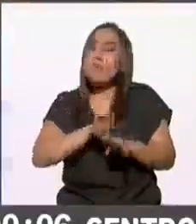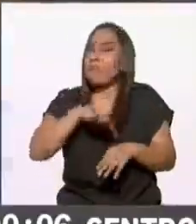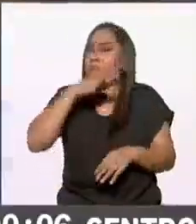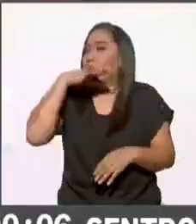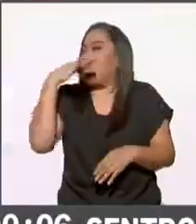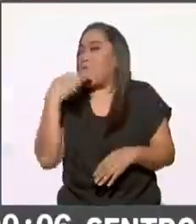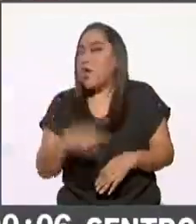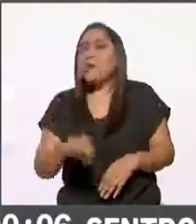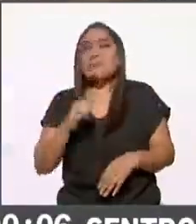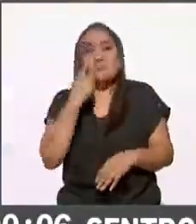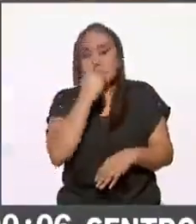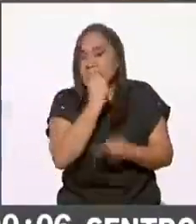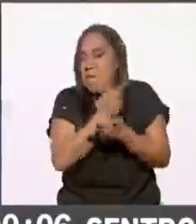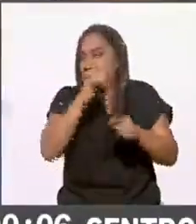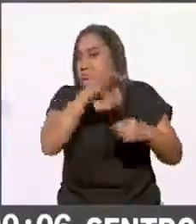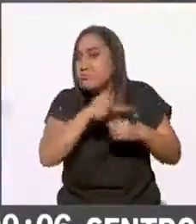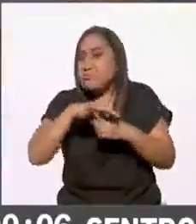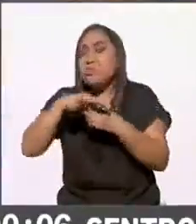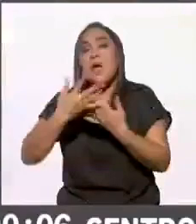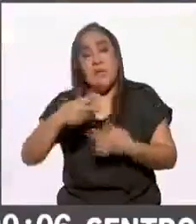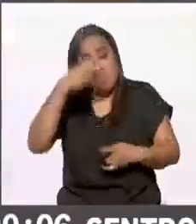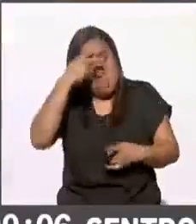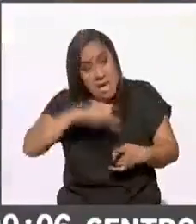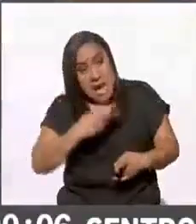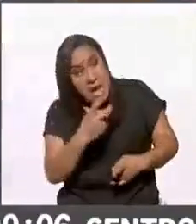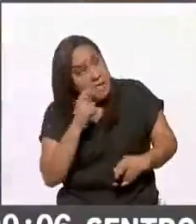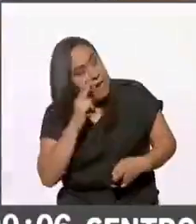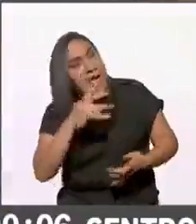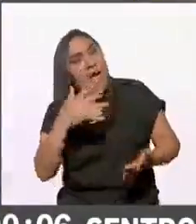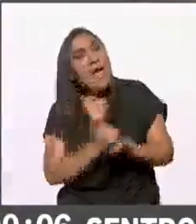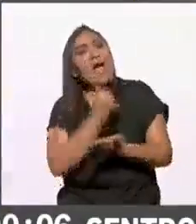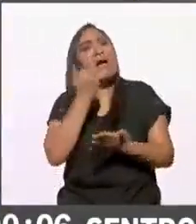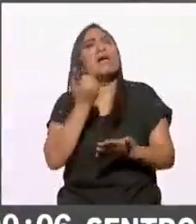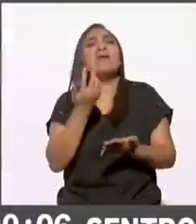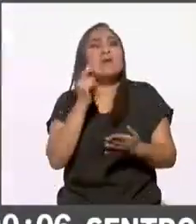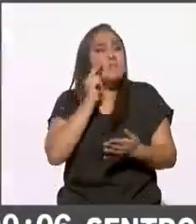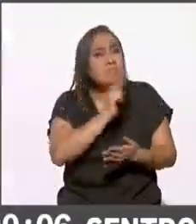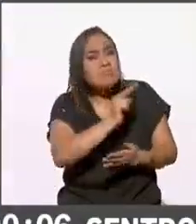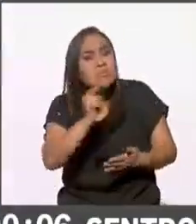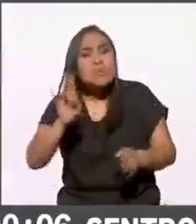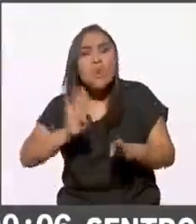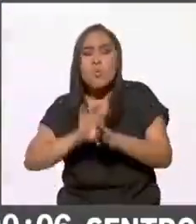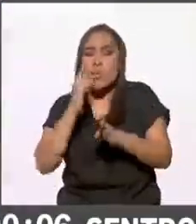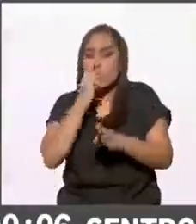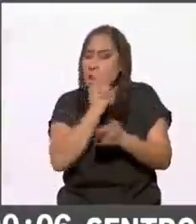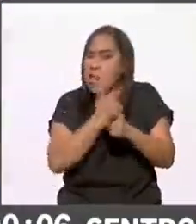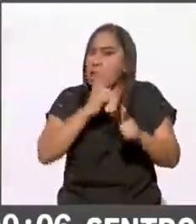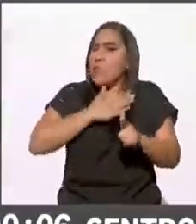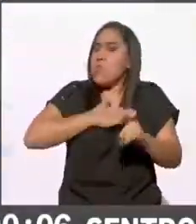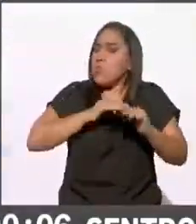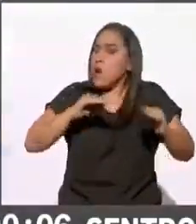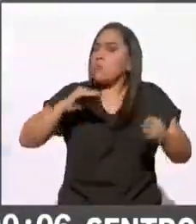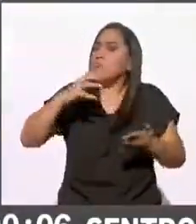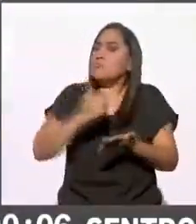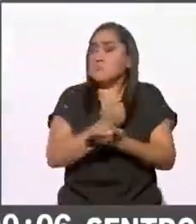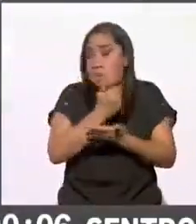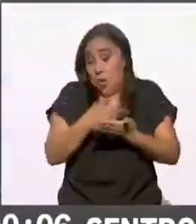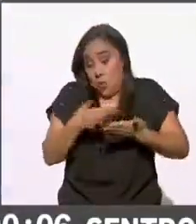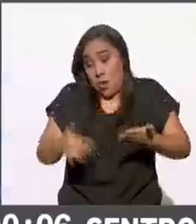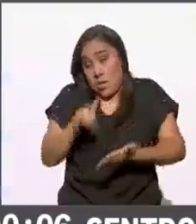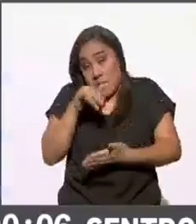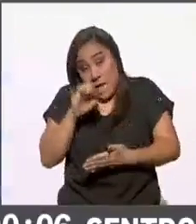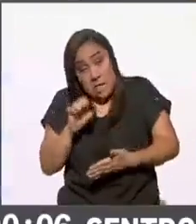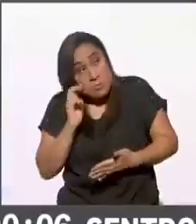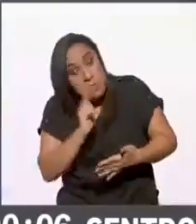México hoy ganó la democracia y también hay que decirlo hoy refrendó el INE porque es una institución que tiene el 60